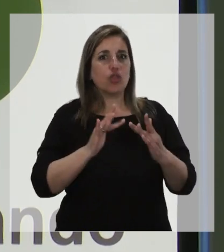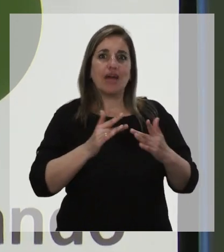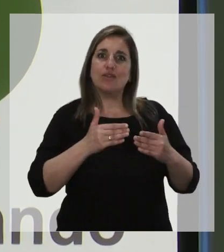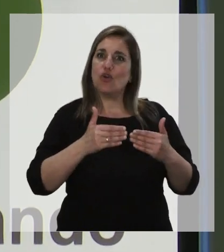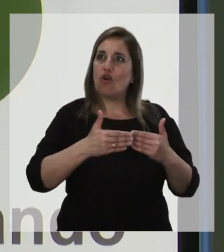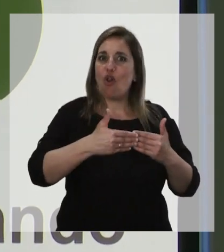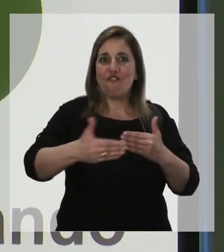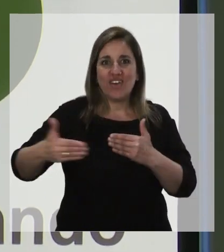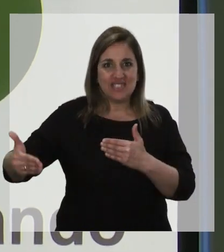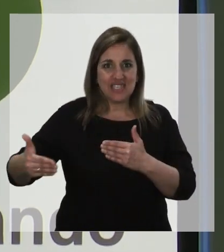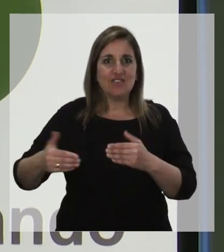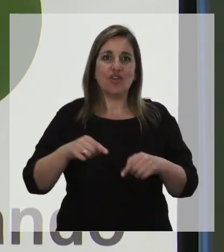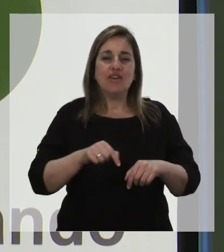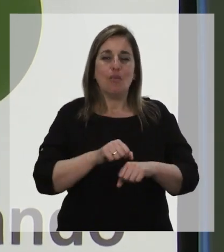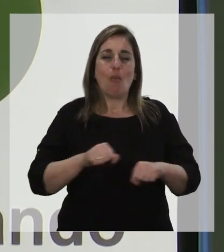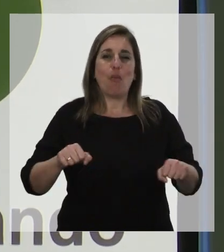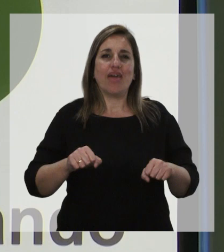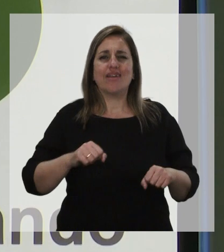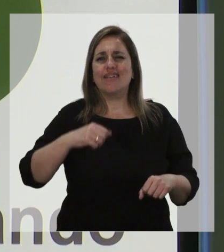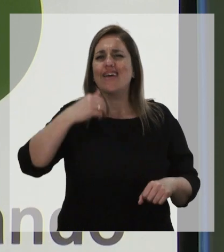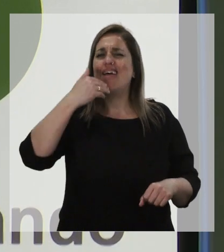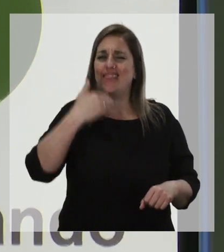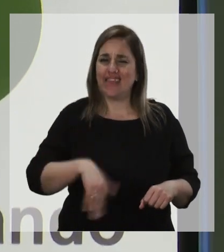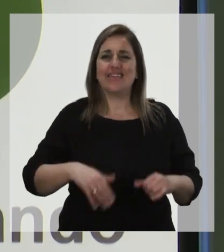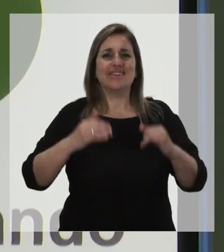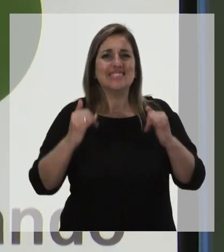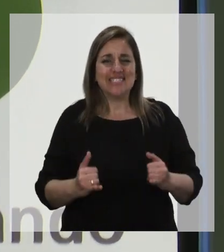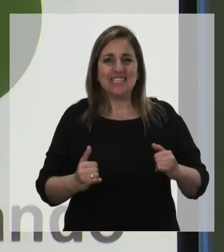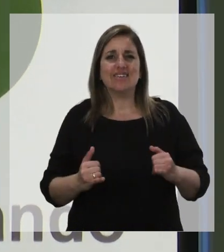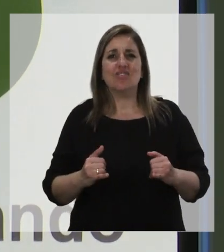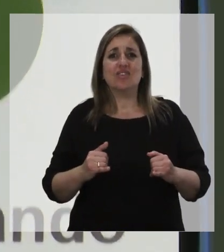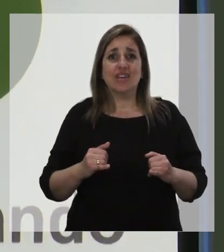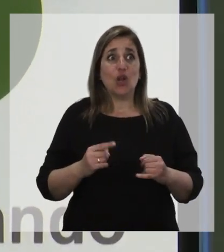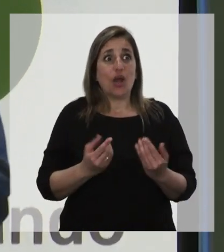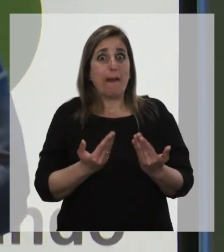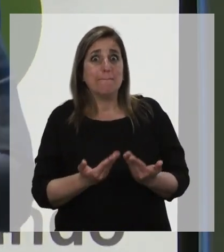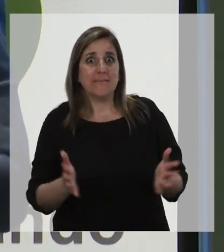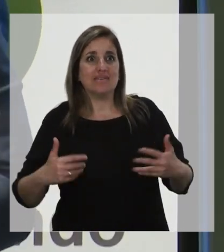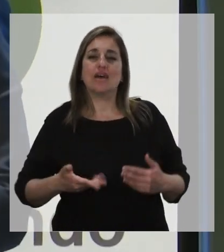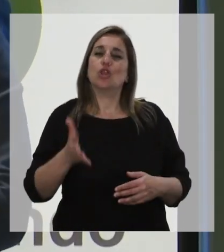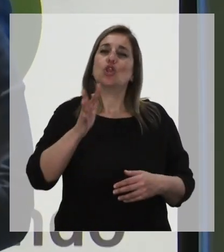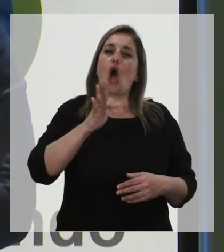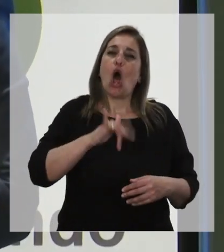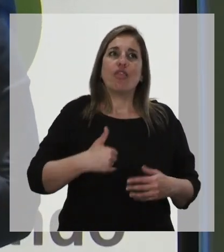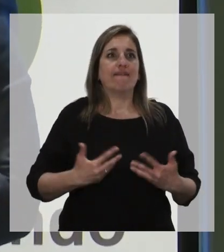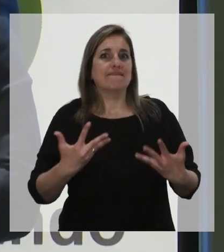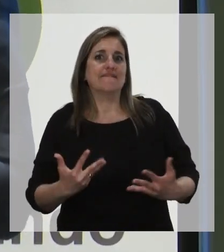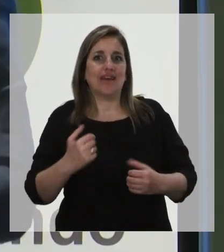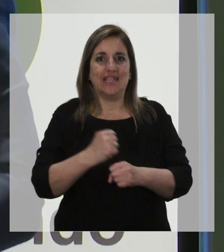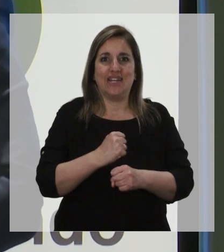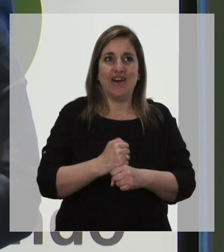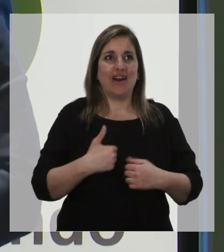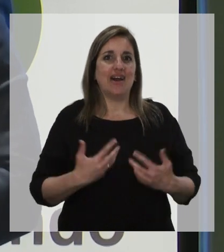cercanos a su gente y entendieron, entienden de que los que emprenden, los que todos los días se levantan a